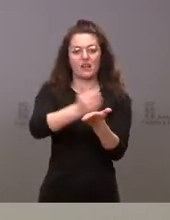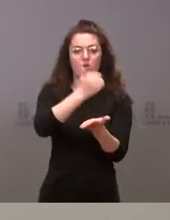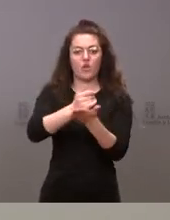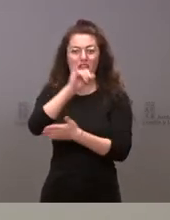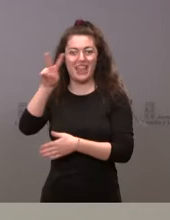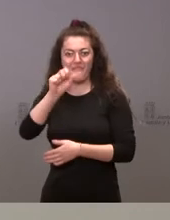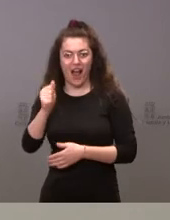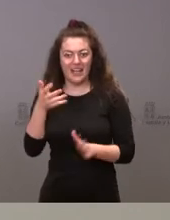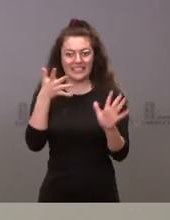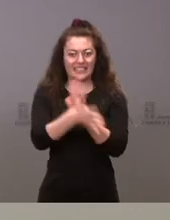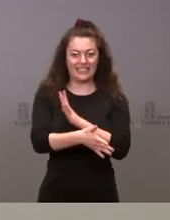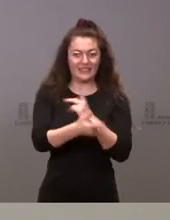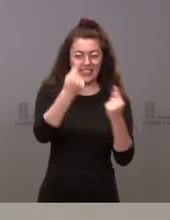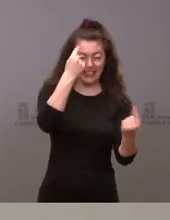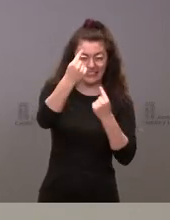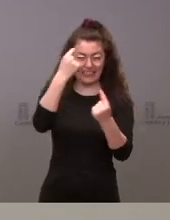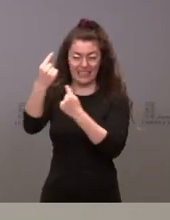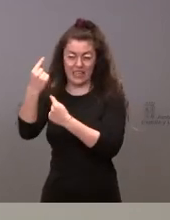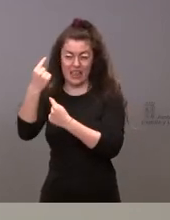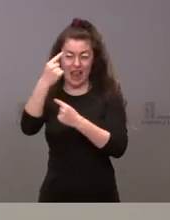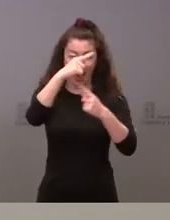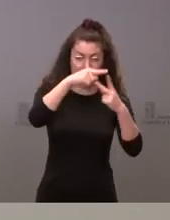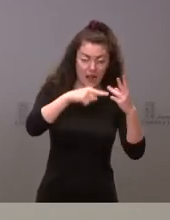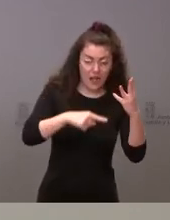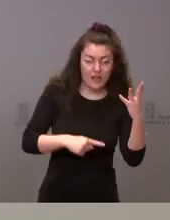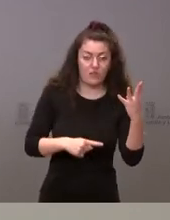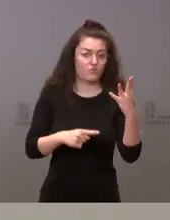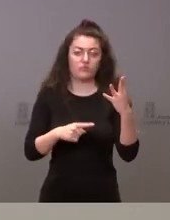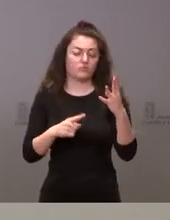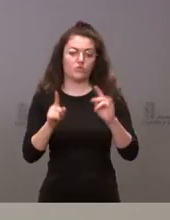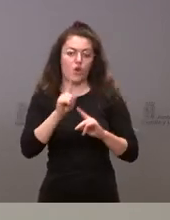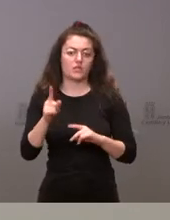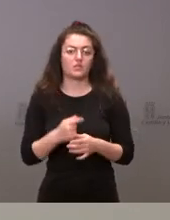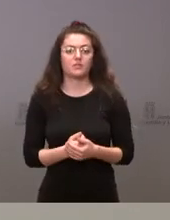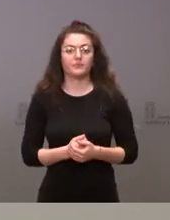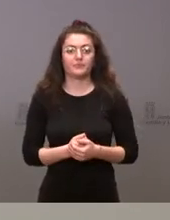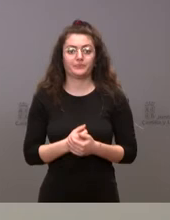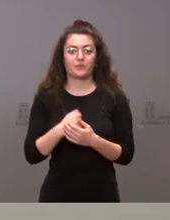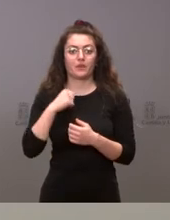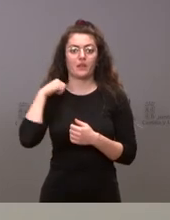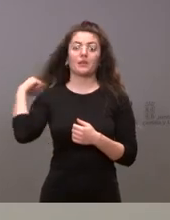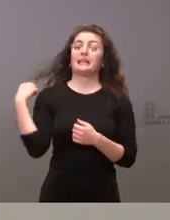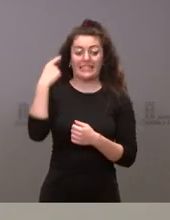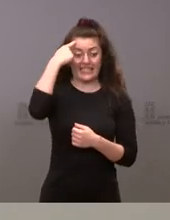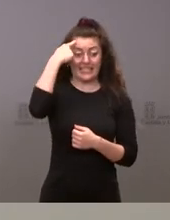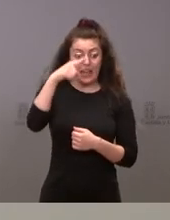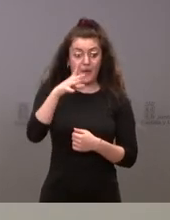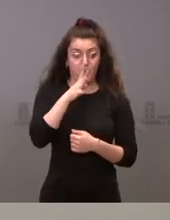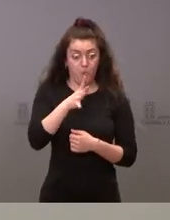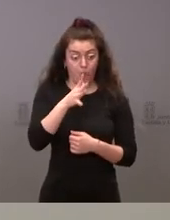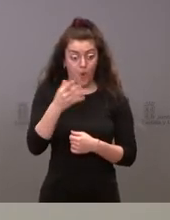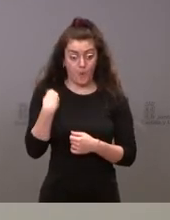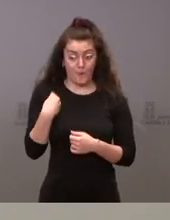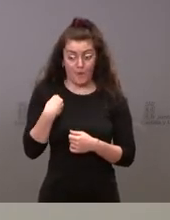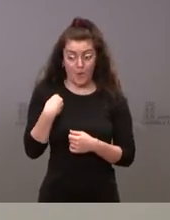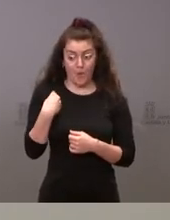de las actividades o epígrafes del CENAE que pagan esas cantidades Sí que saben ustedes porque lo saben además por el